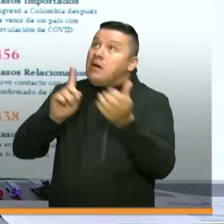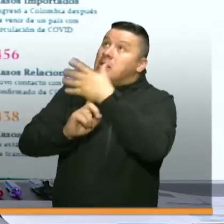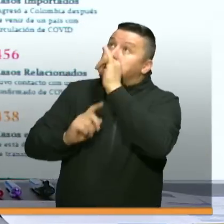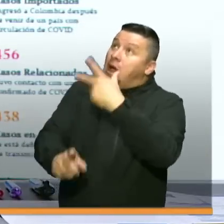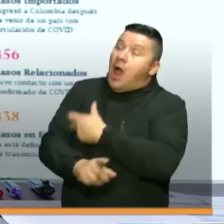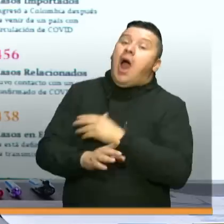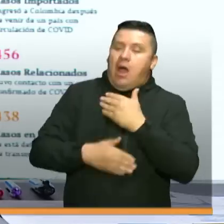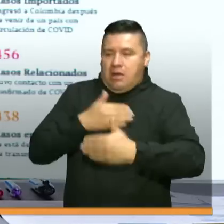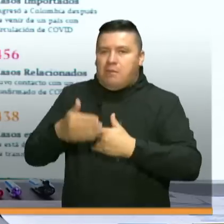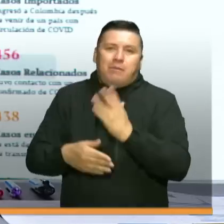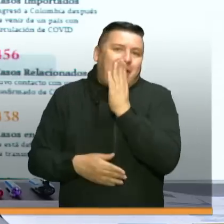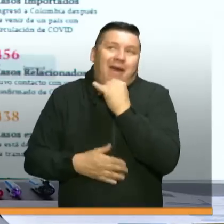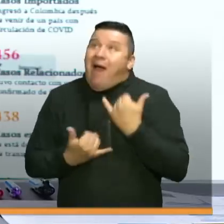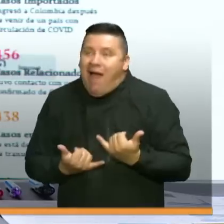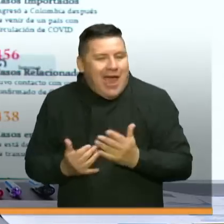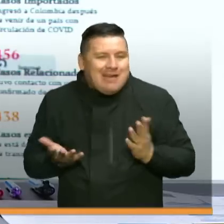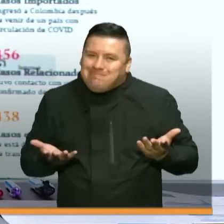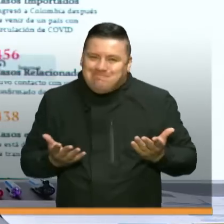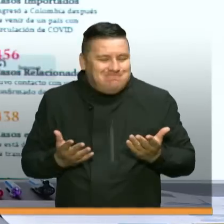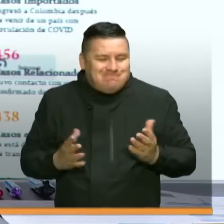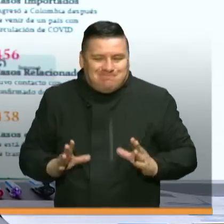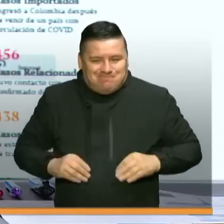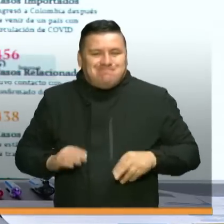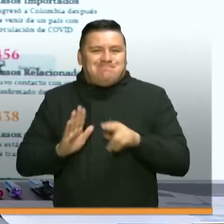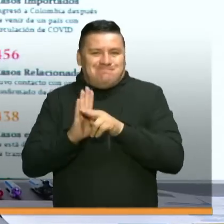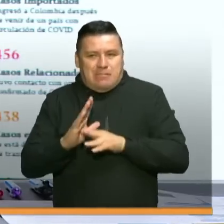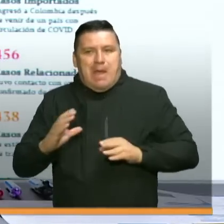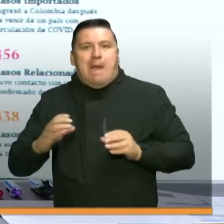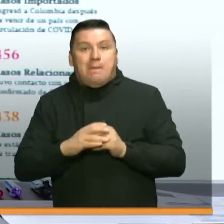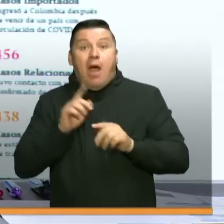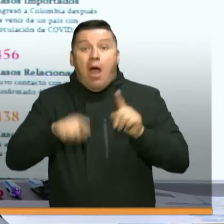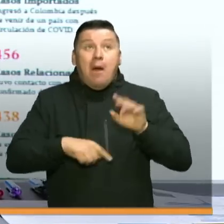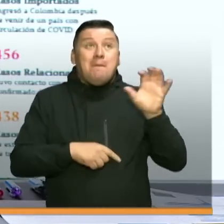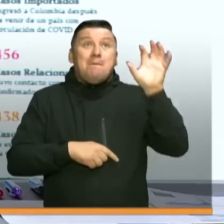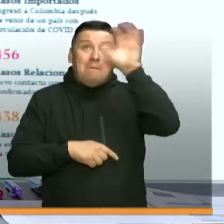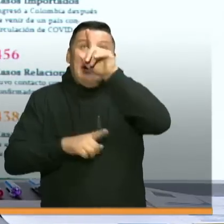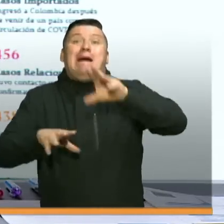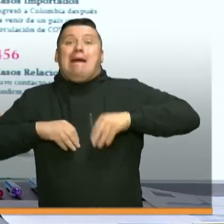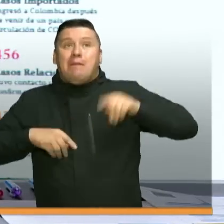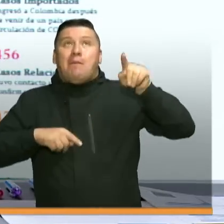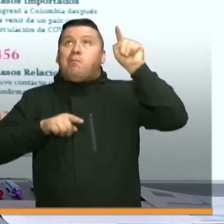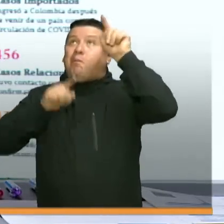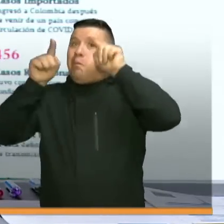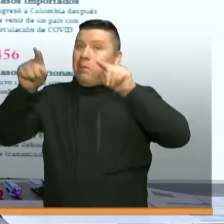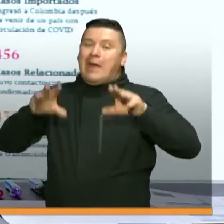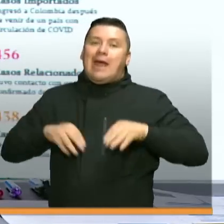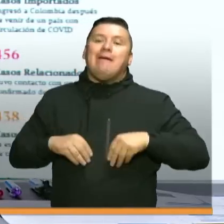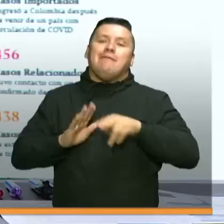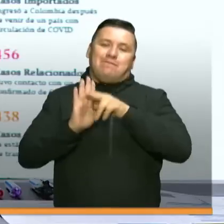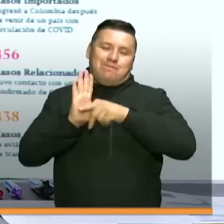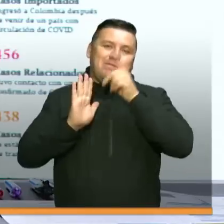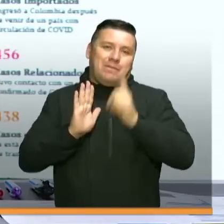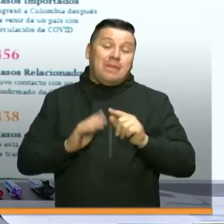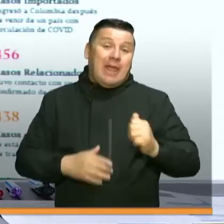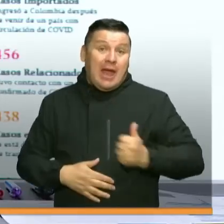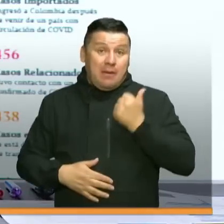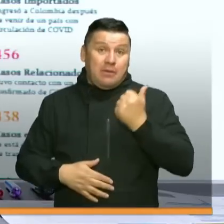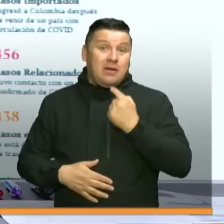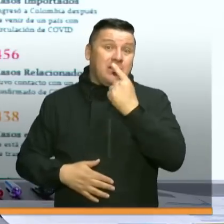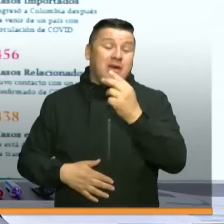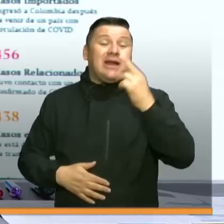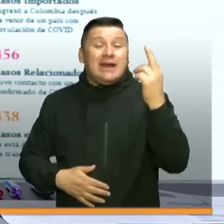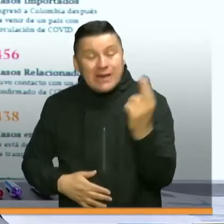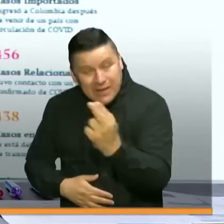frente a este virus. Y eso es lo que están haciendo muchos países y es lo que nosotros también debemos contemplar. Pero aprovecho para